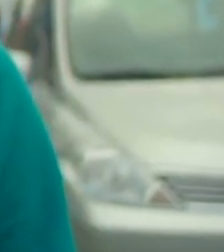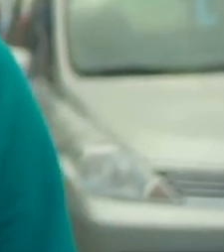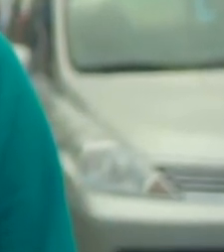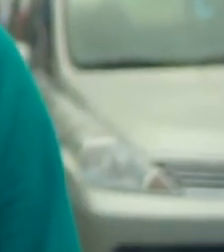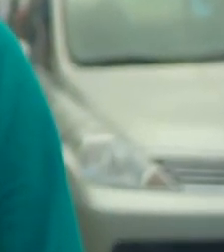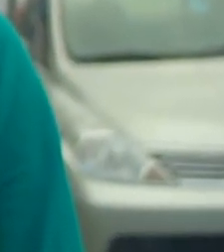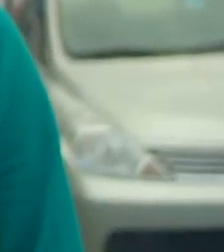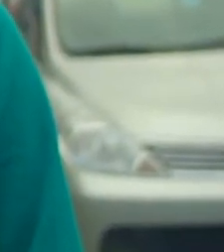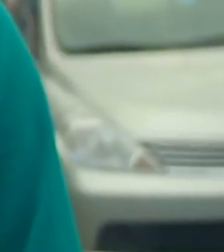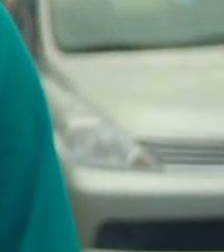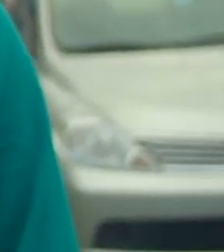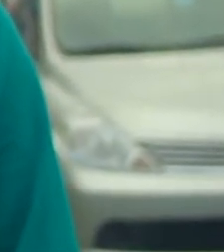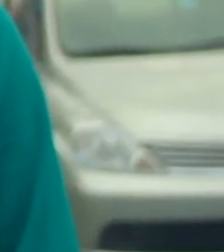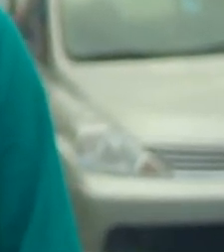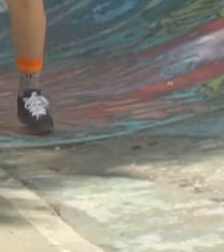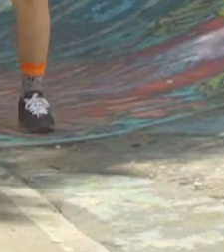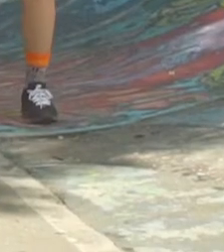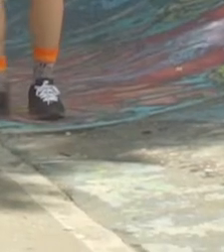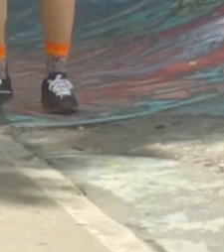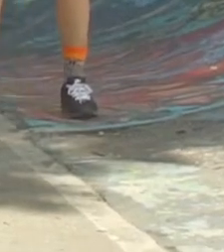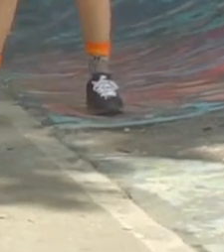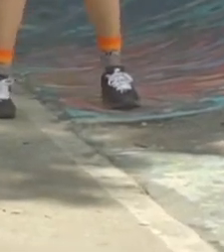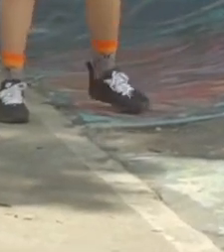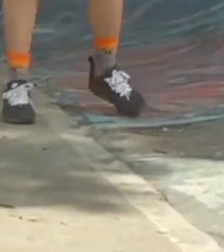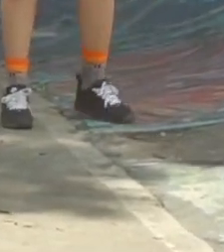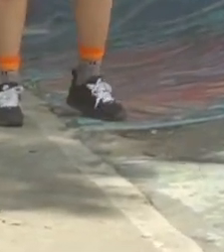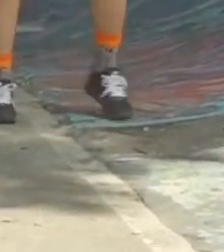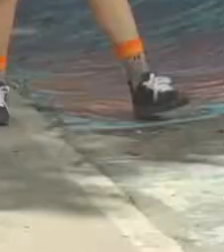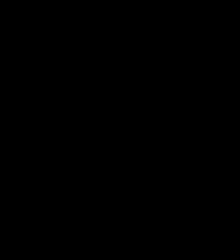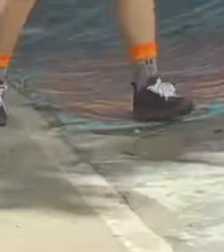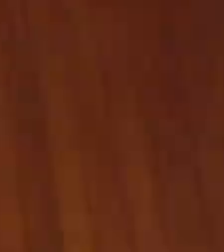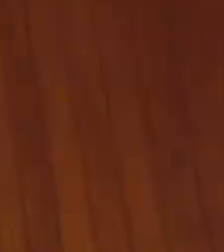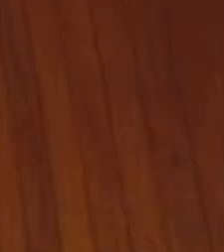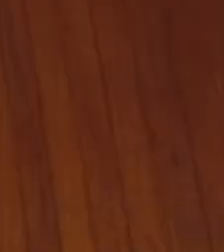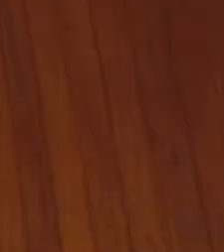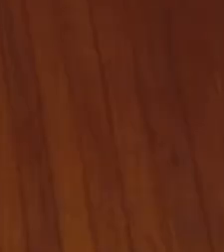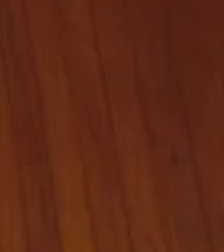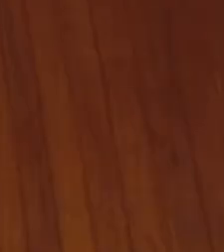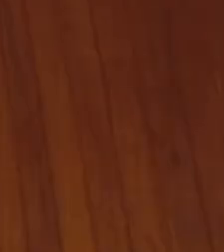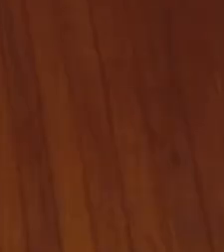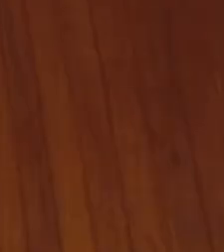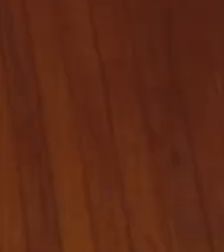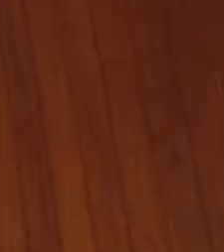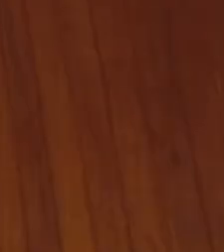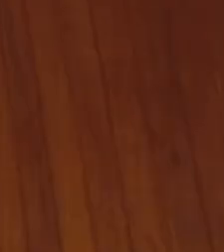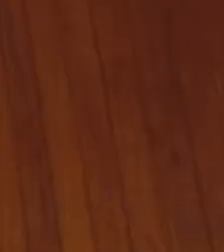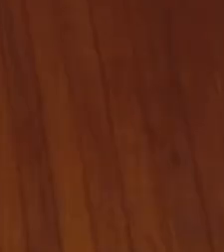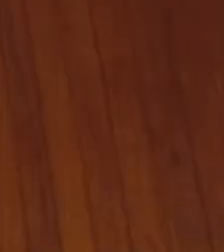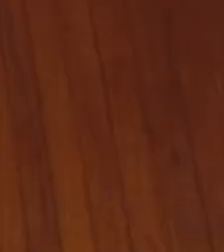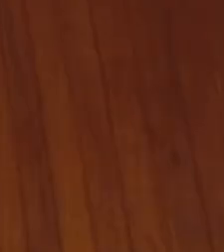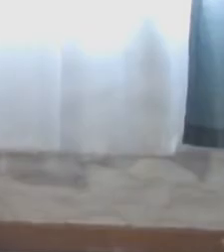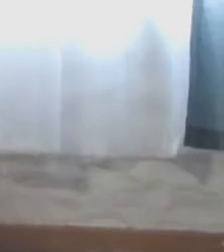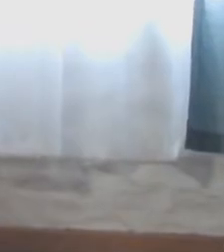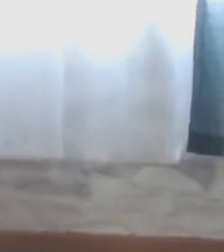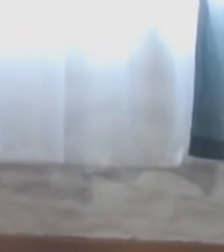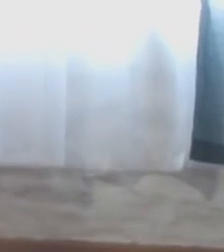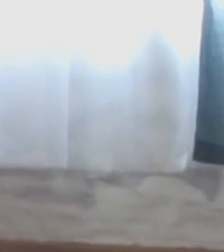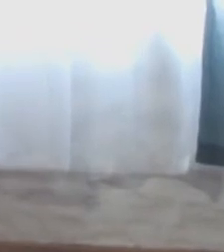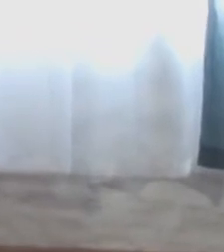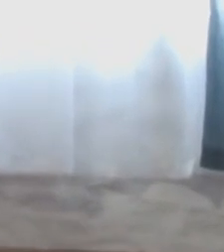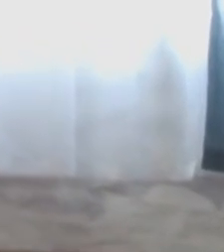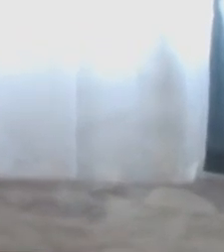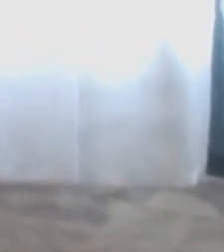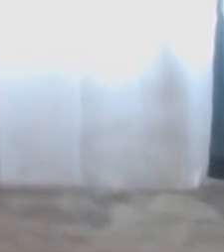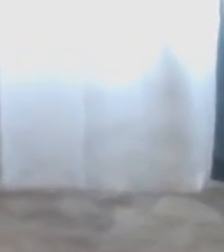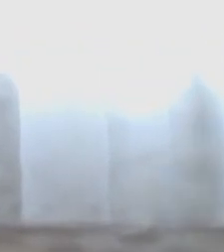cuido es colectivo, porque si me cuido te cuido. Una situación desconcertante, algo